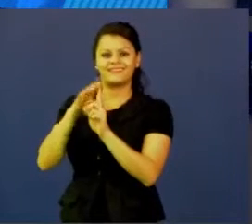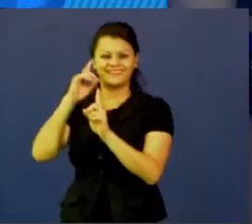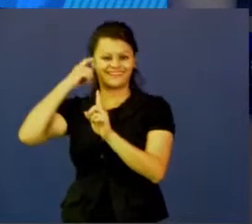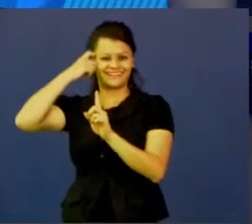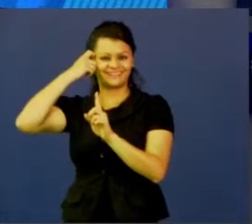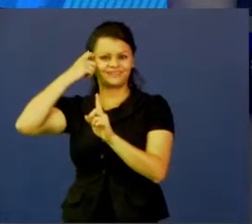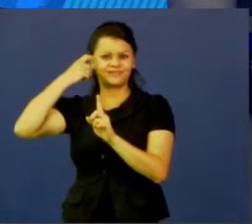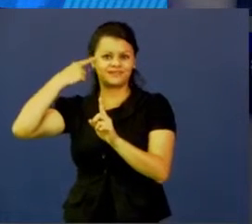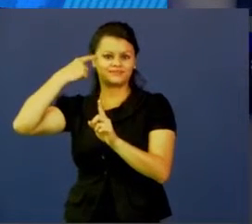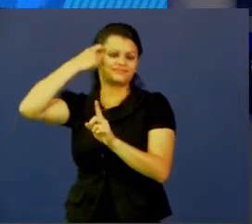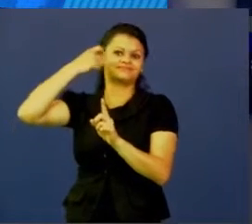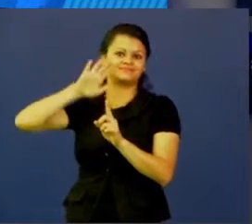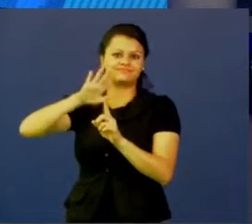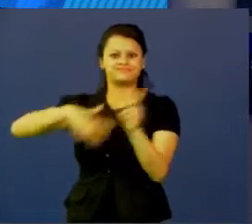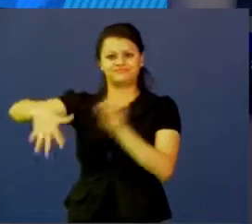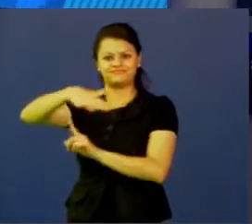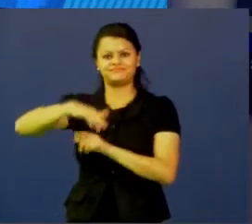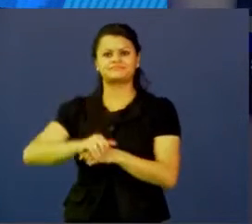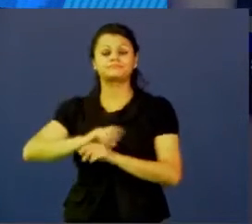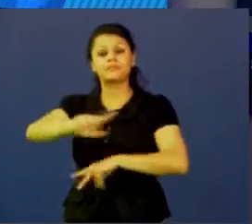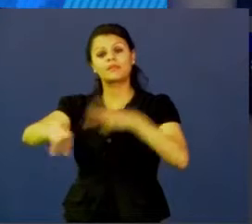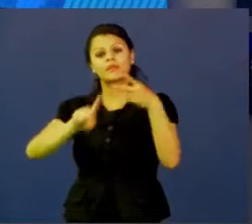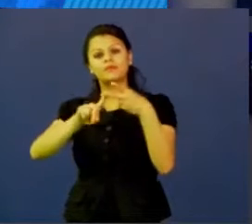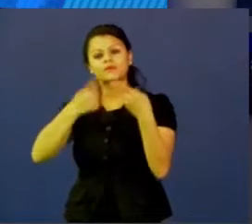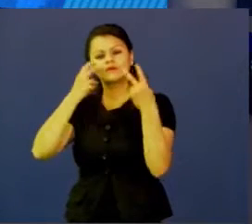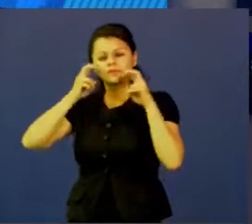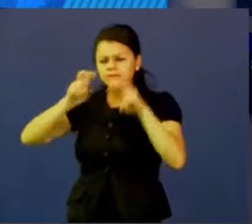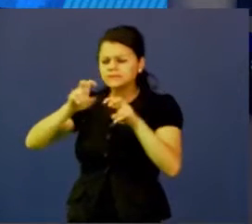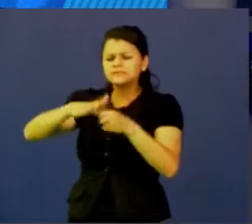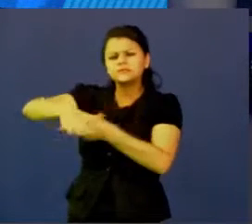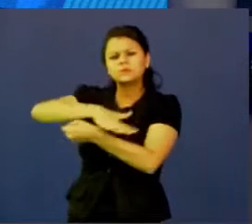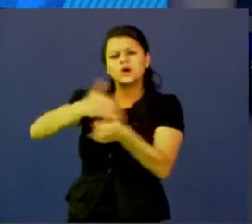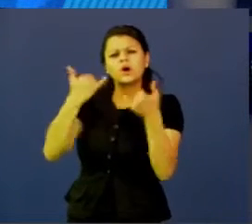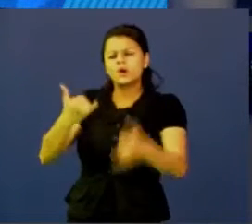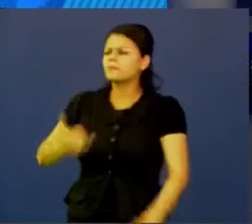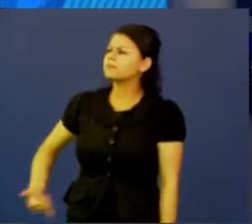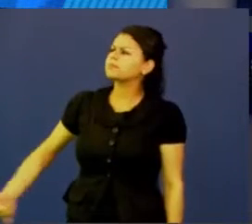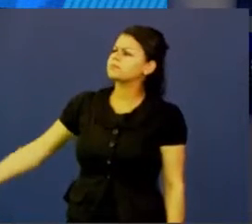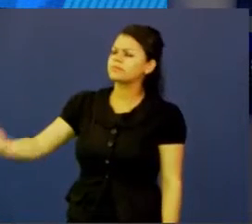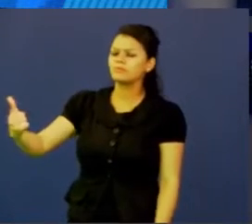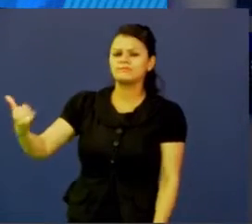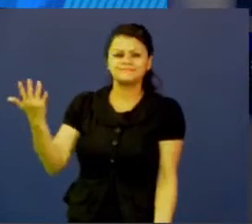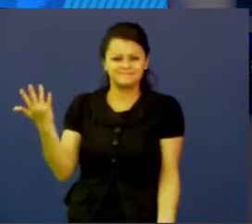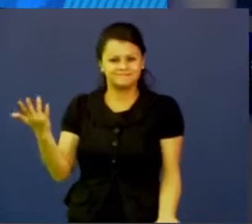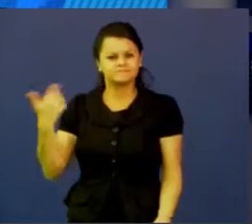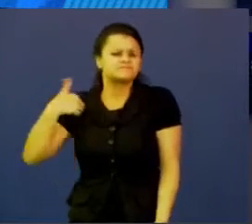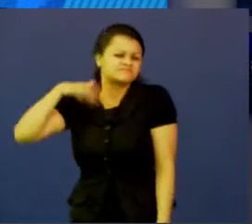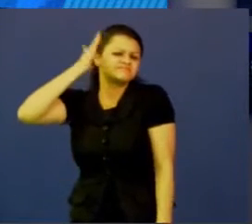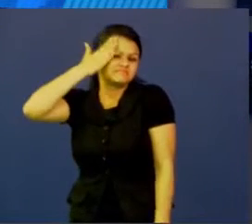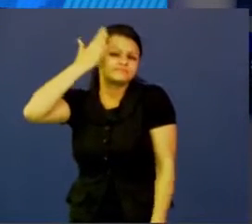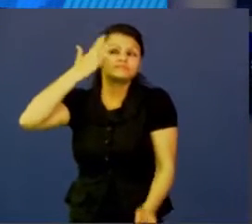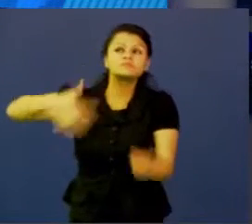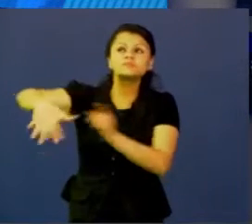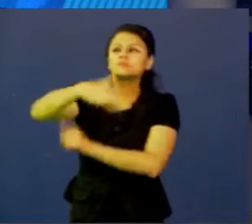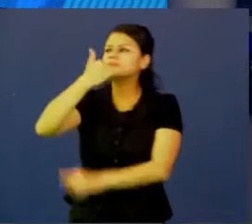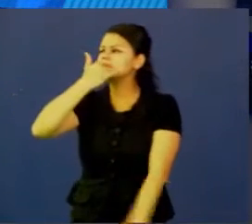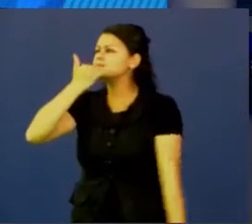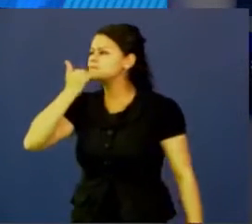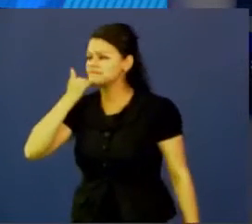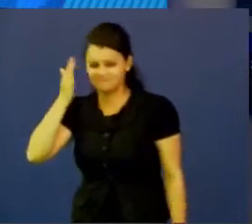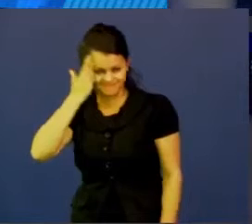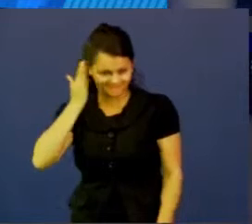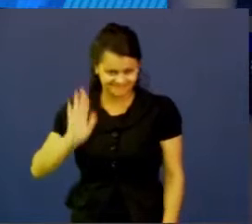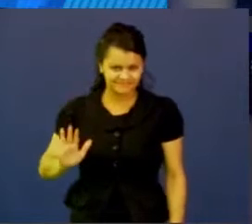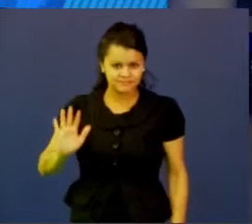El segundo es explorar la situación actual. Yo ya sé cuál es la, qué pasa en mi contexto, ahora debo